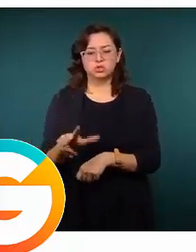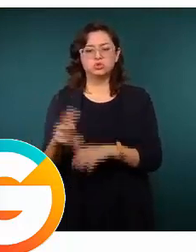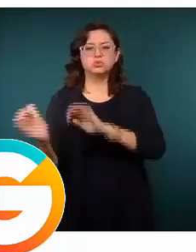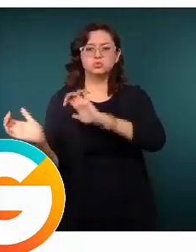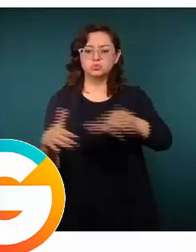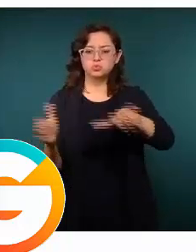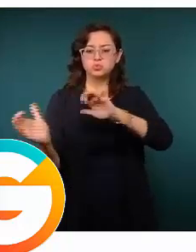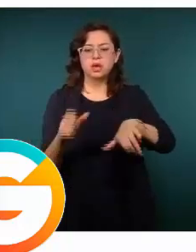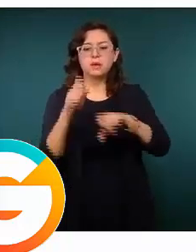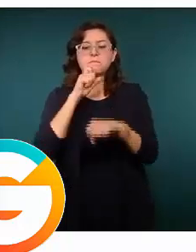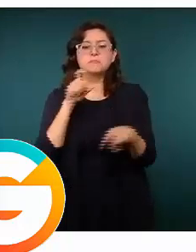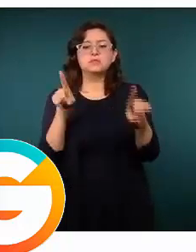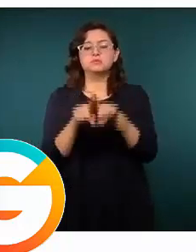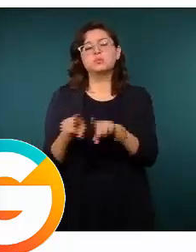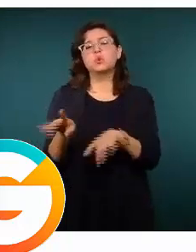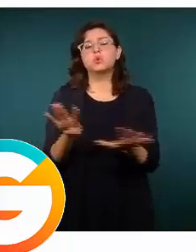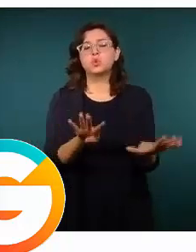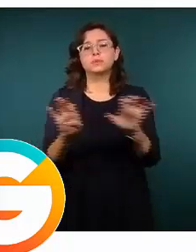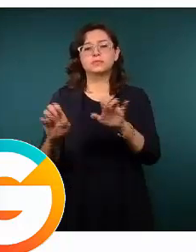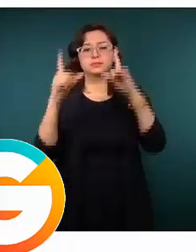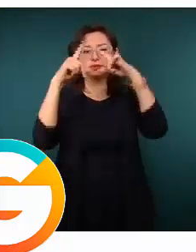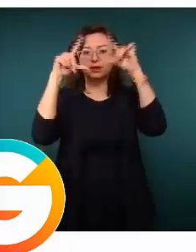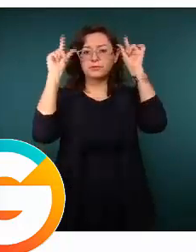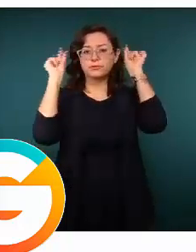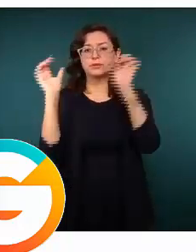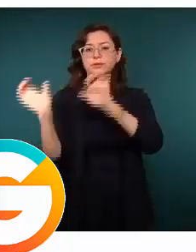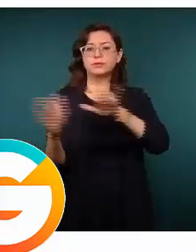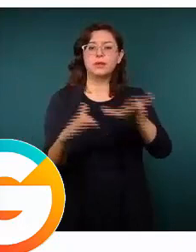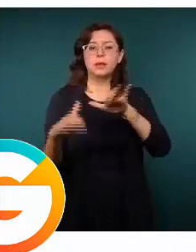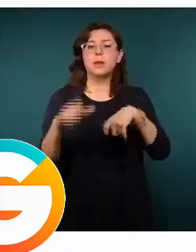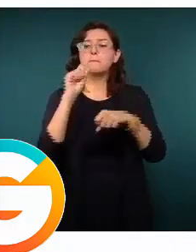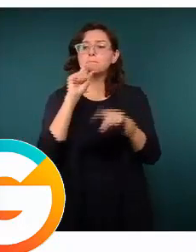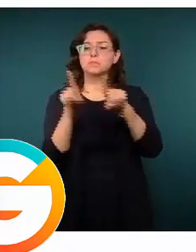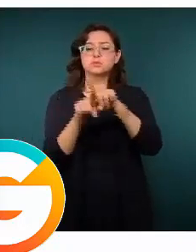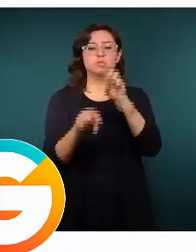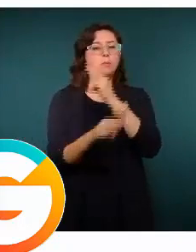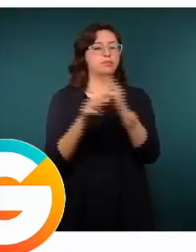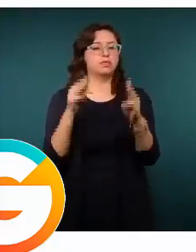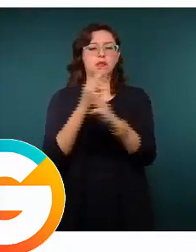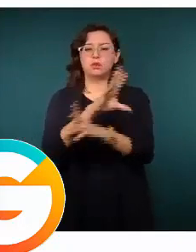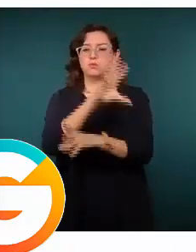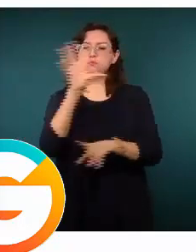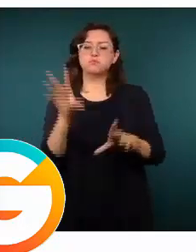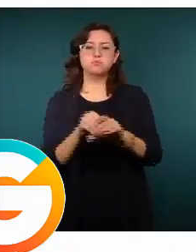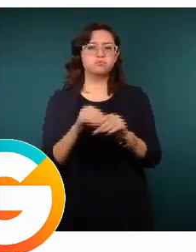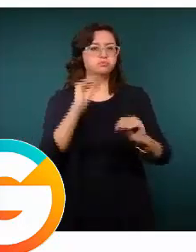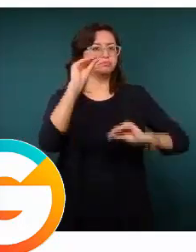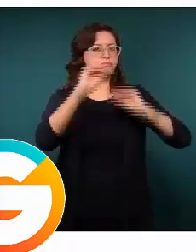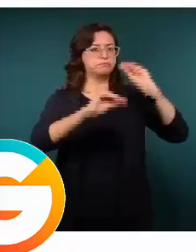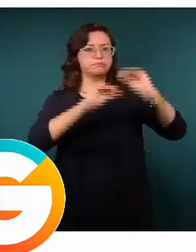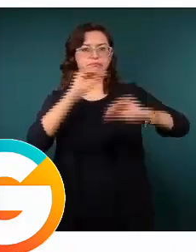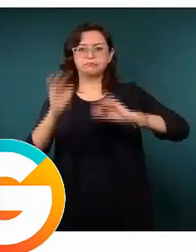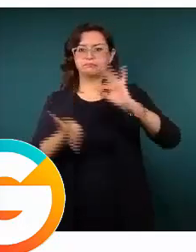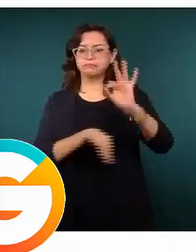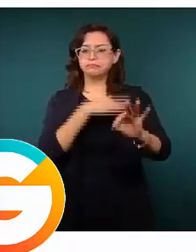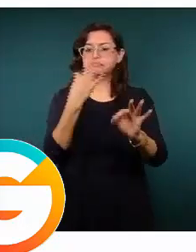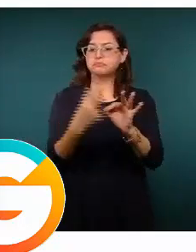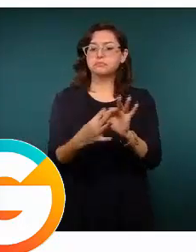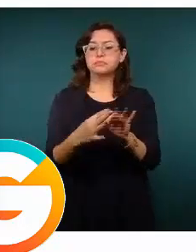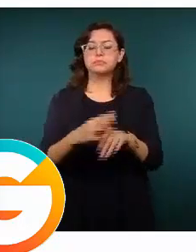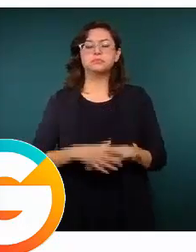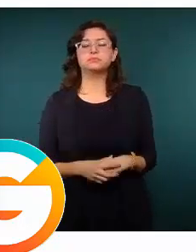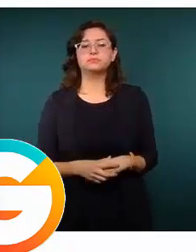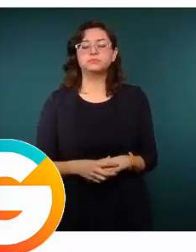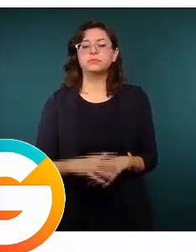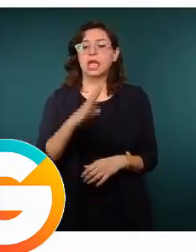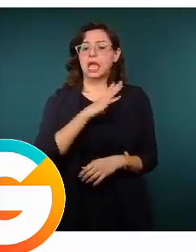apoyo durante esta pandemia, así como, por supuesto, el equipamiento de los mismos. Y dentro de este esquema de preparación